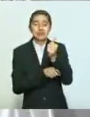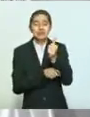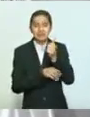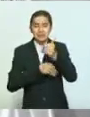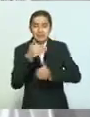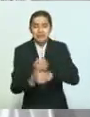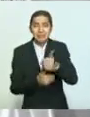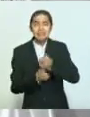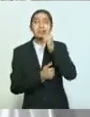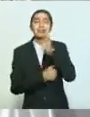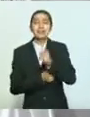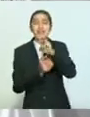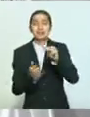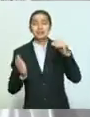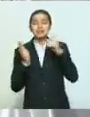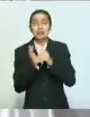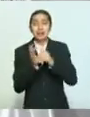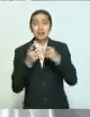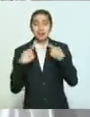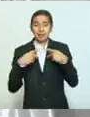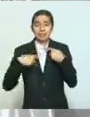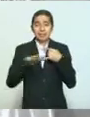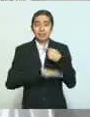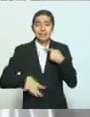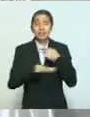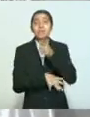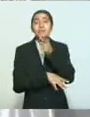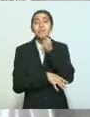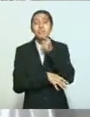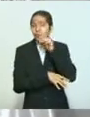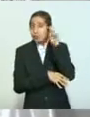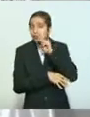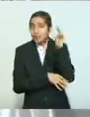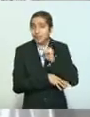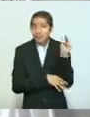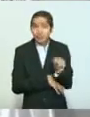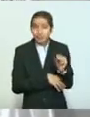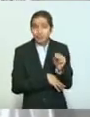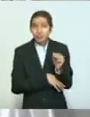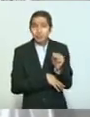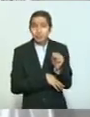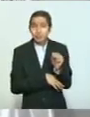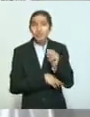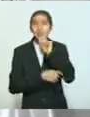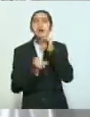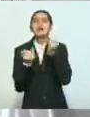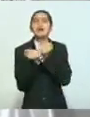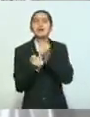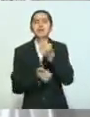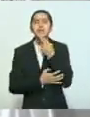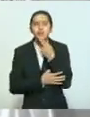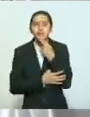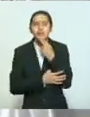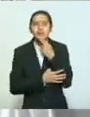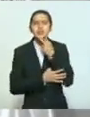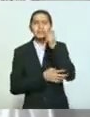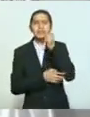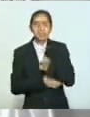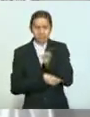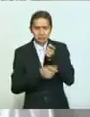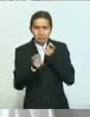desplegamos a más de 3.000 elementos de la Policía Michoacán, usando y teniendo a su